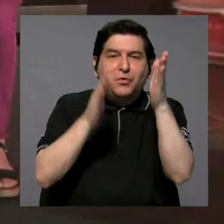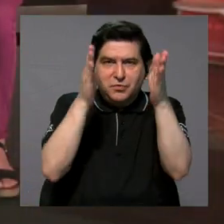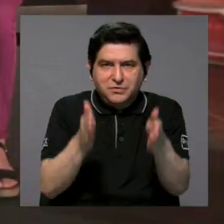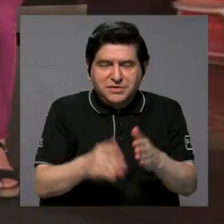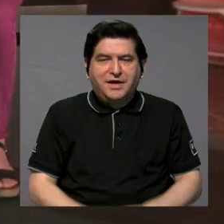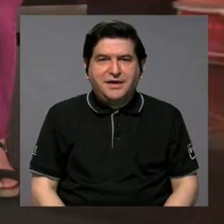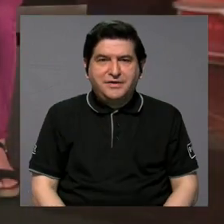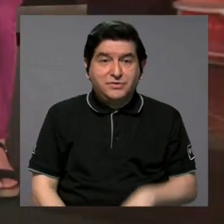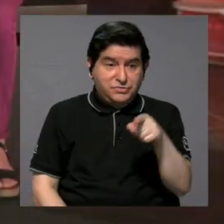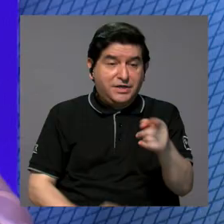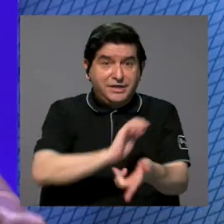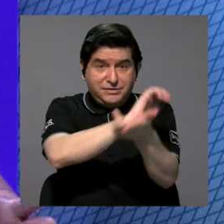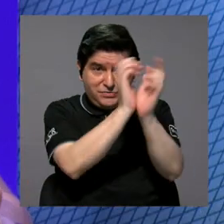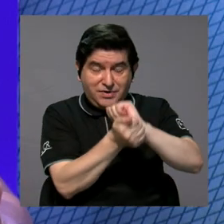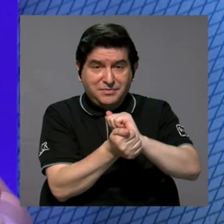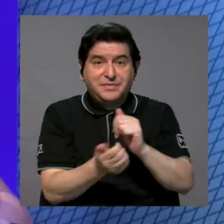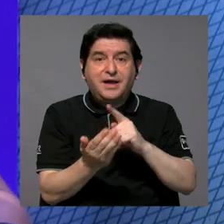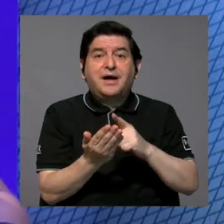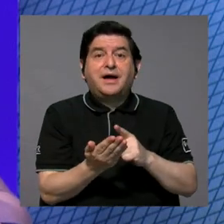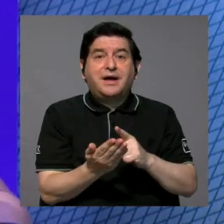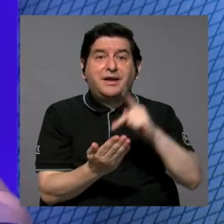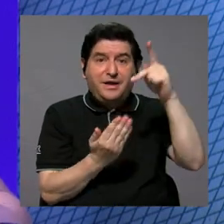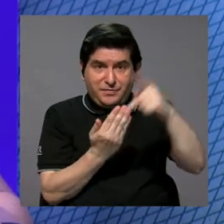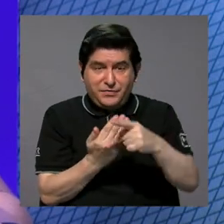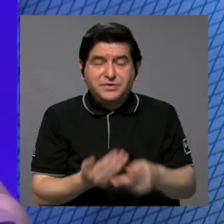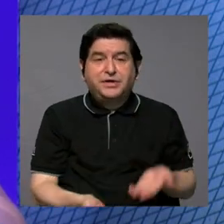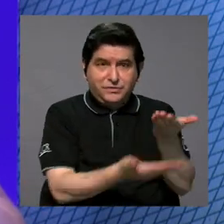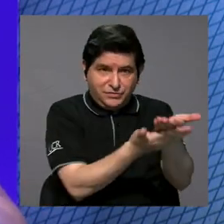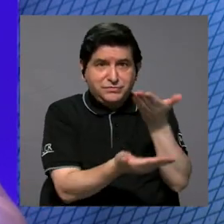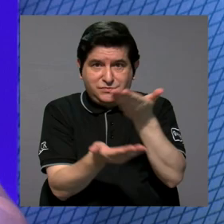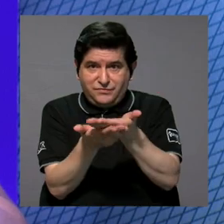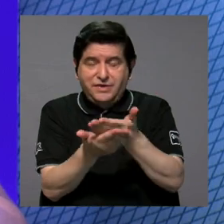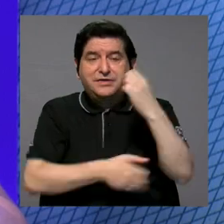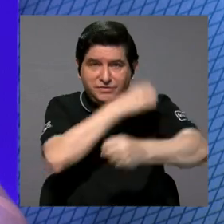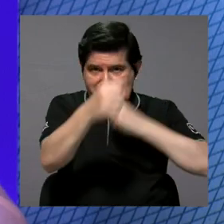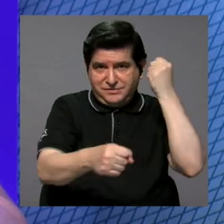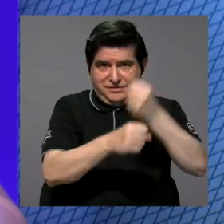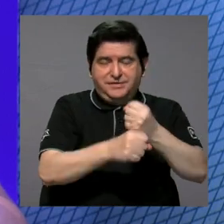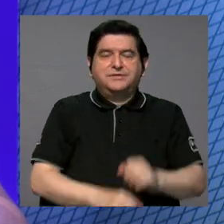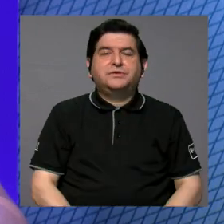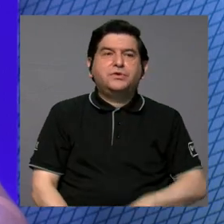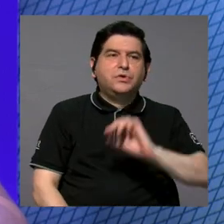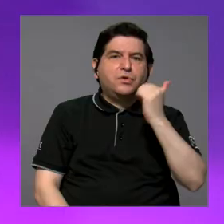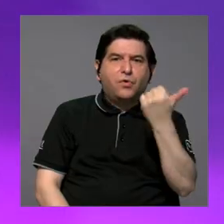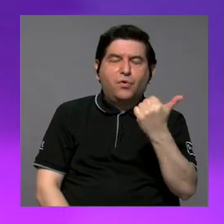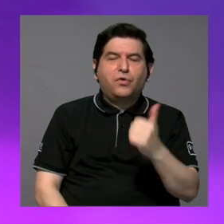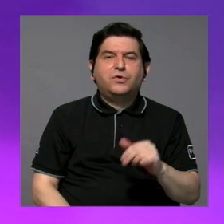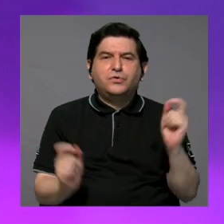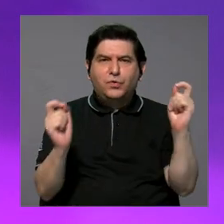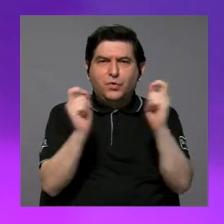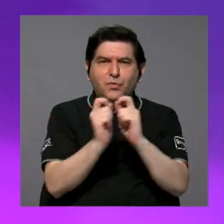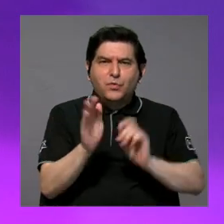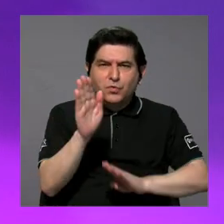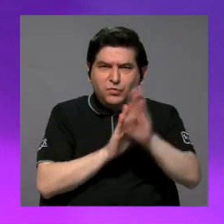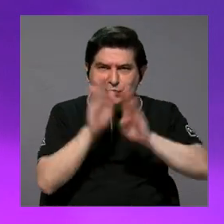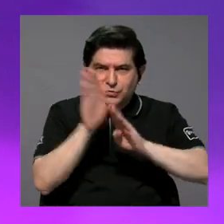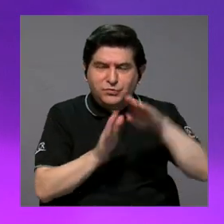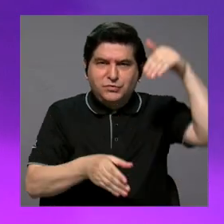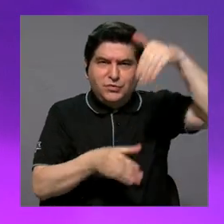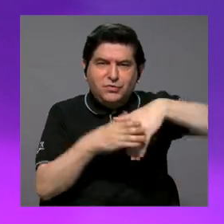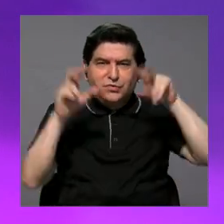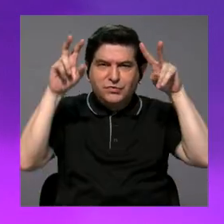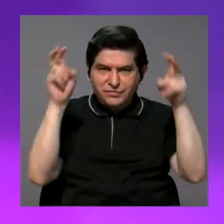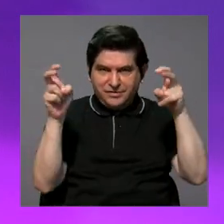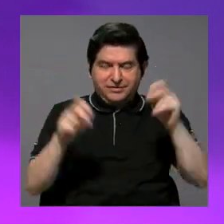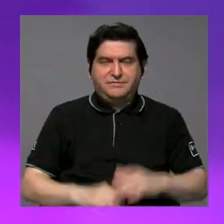en traducir eso en oferta concreta y fija a lo largo del año, ¿verdad? Otro de los puntos que ustedes también desarrollan dentro de los